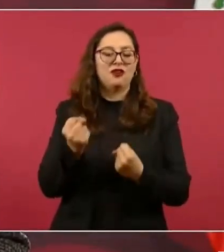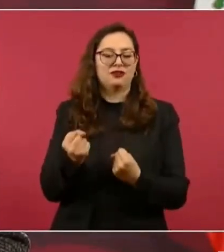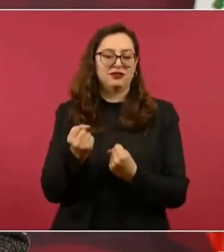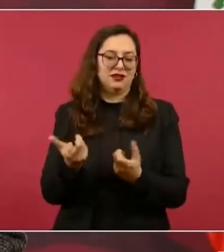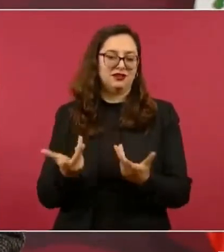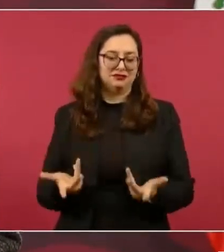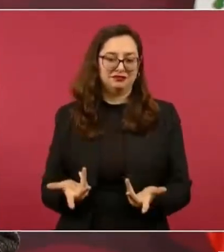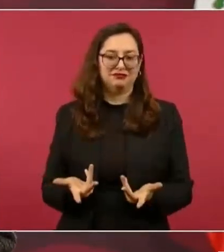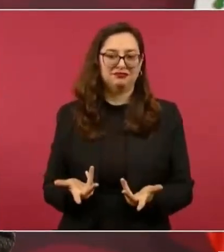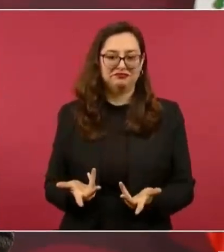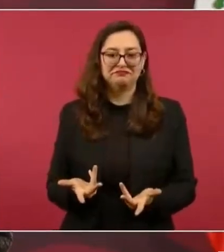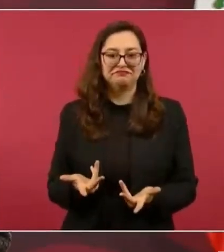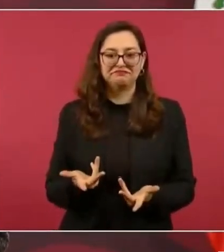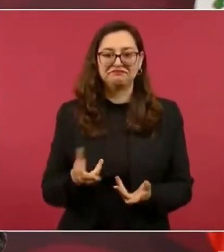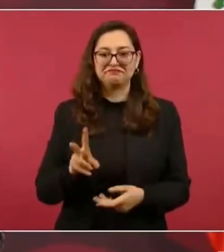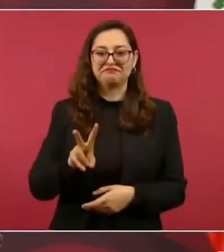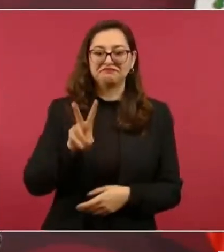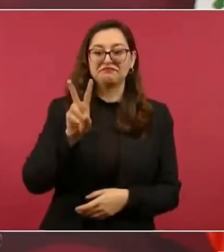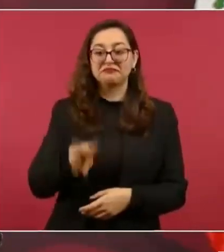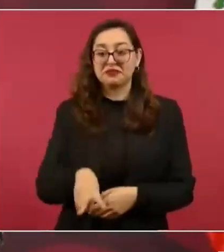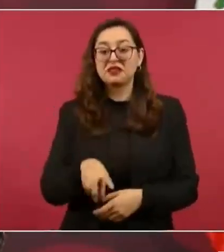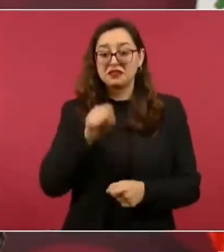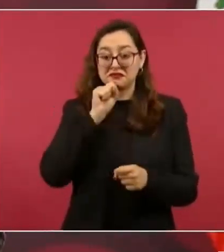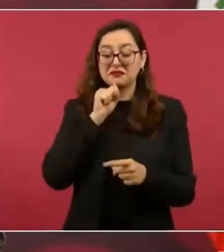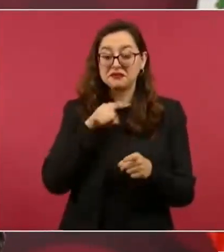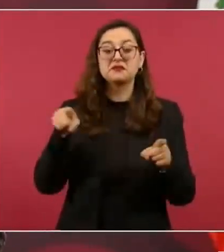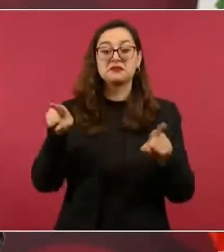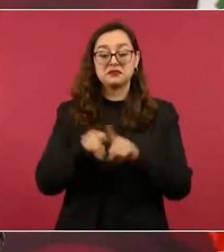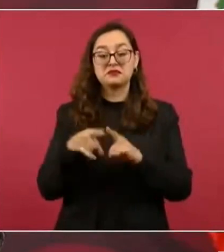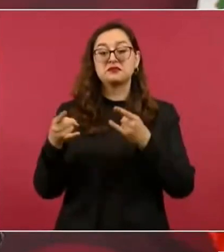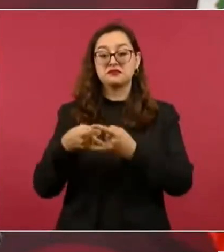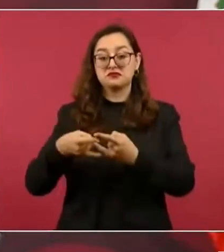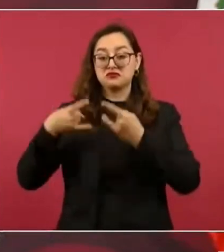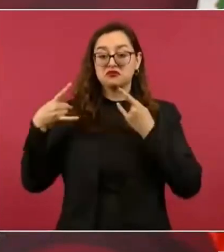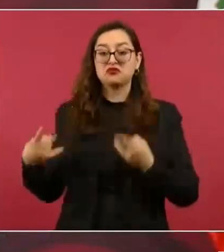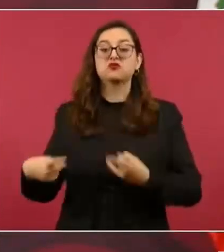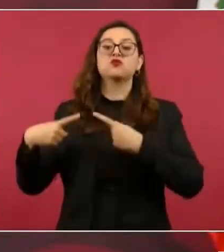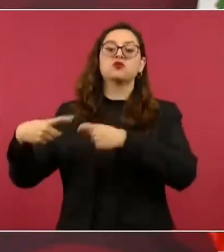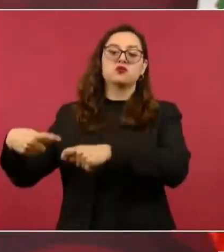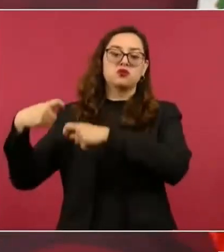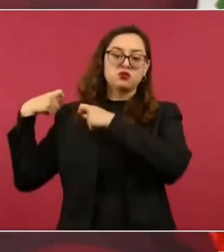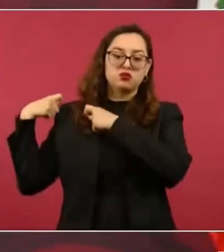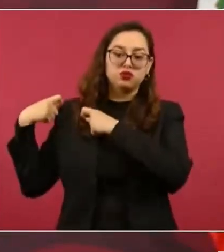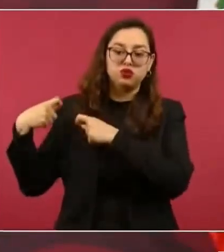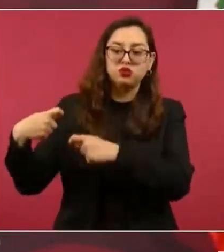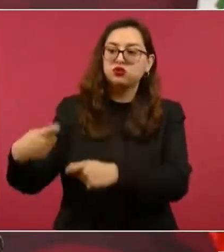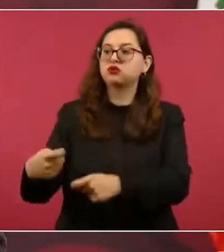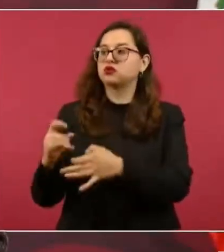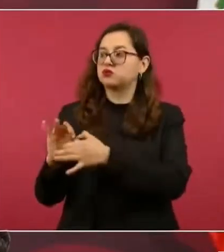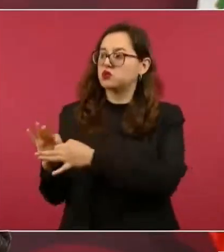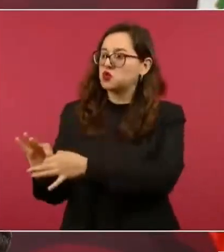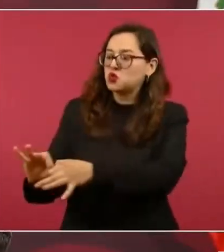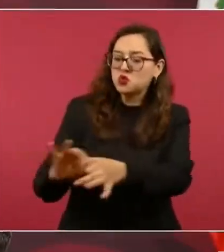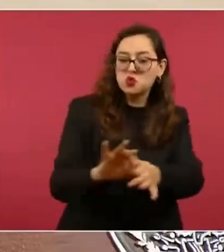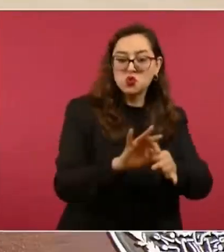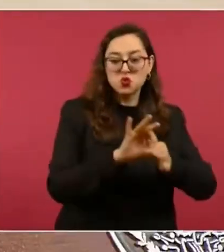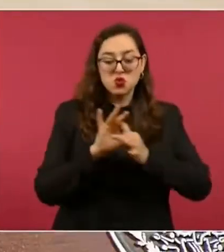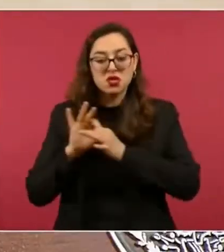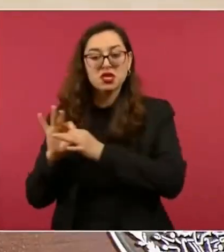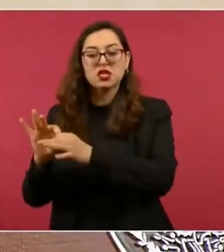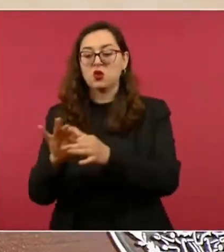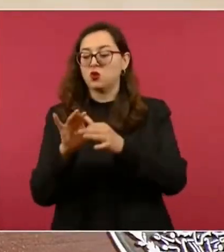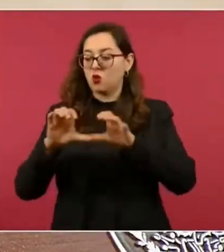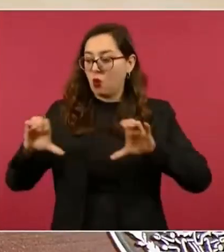y de ahí dimana la fraternidad que existe en las